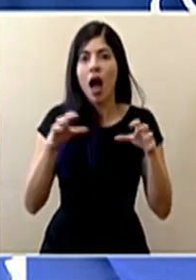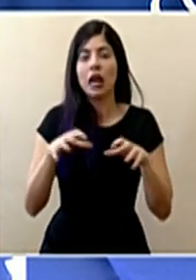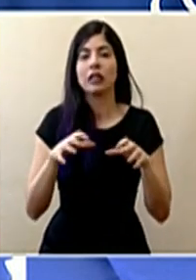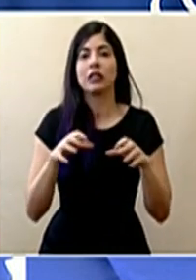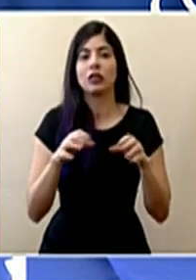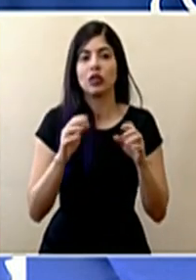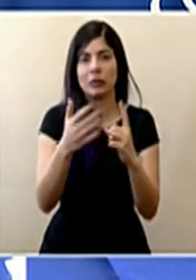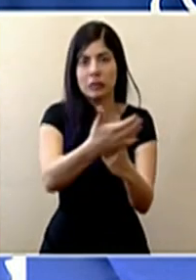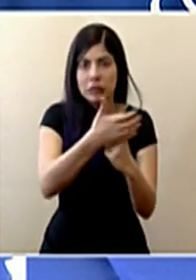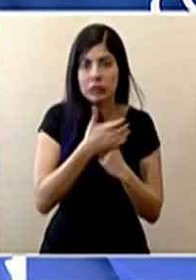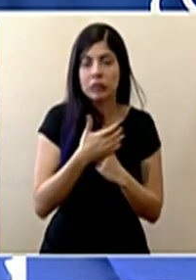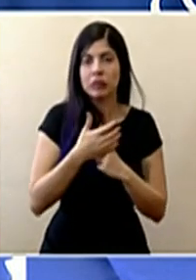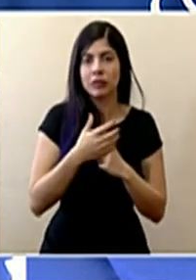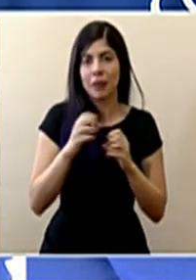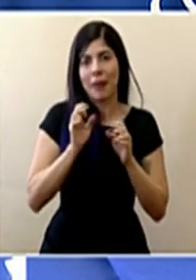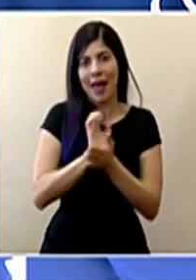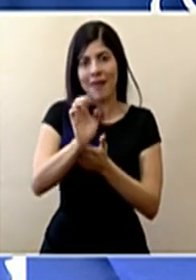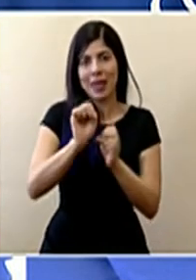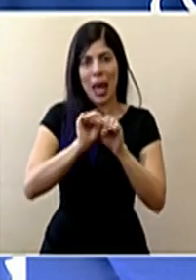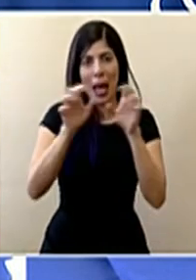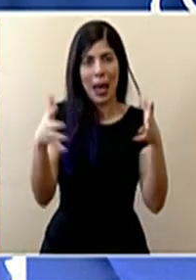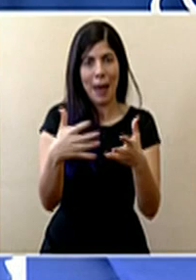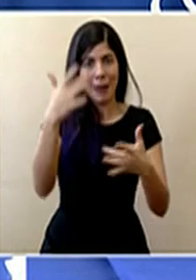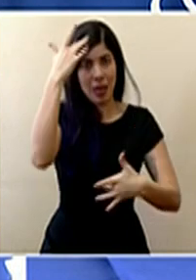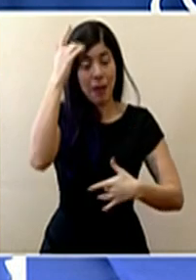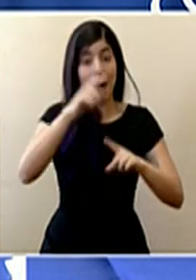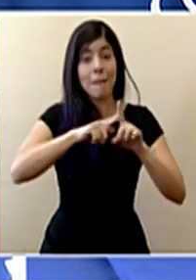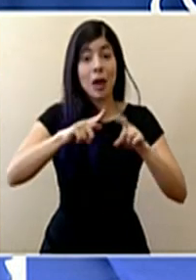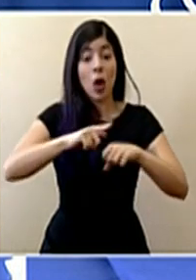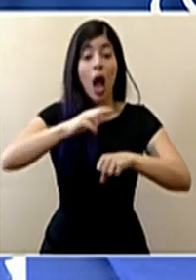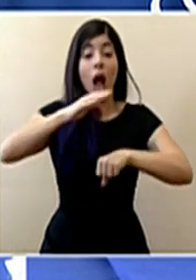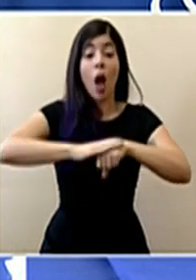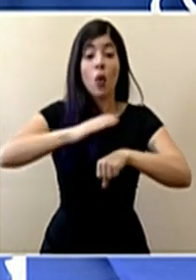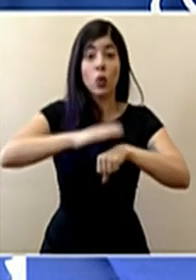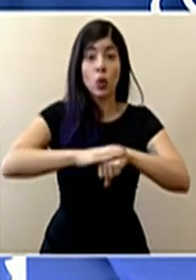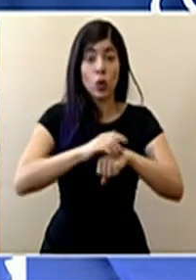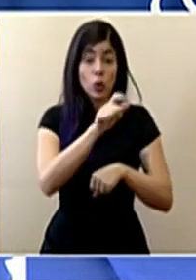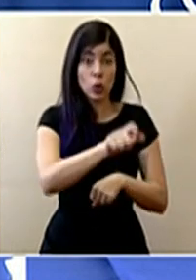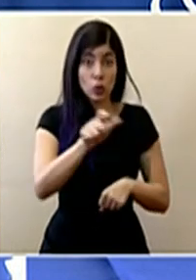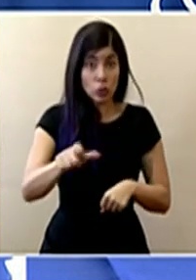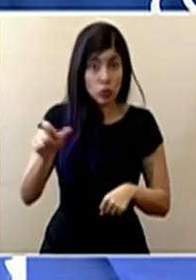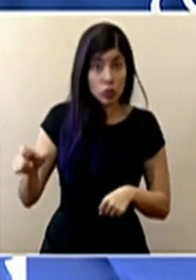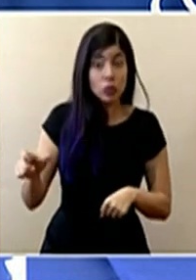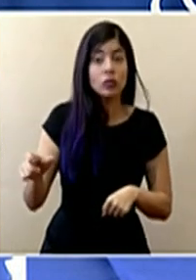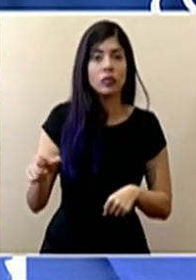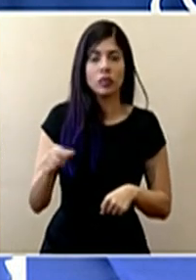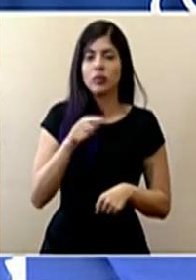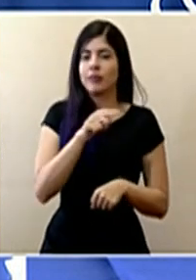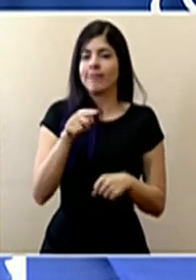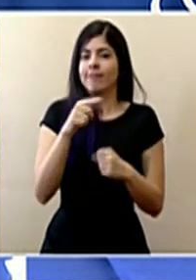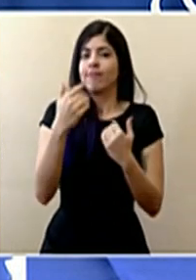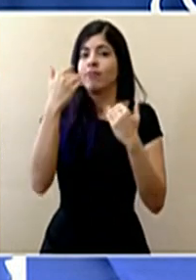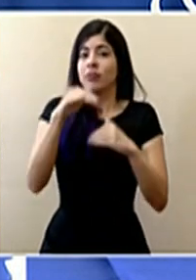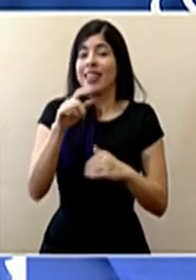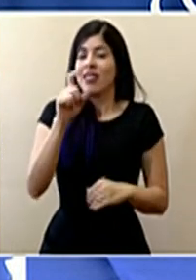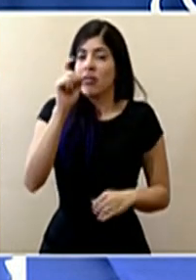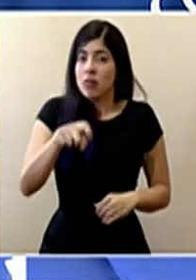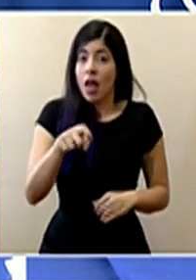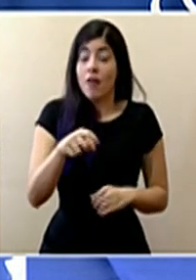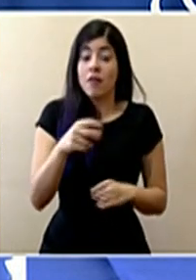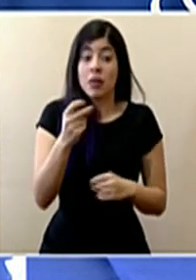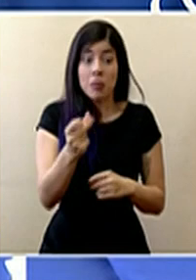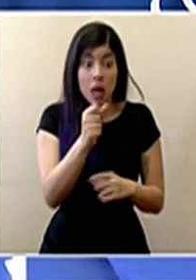se requieran, pero que estas autorizaciones están sumamente condicionadas a que haya un reporte